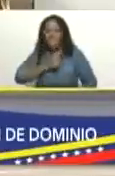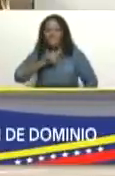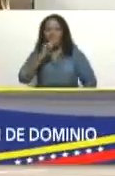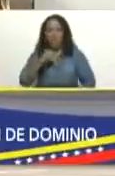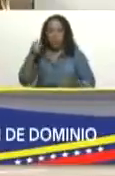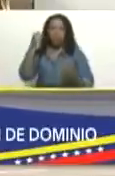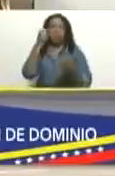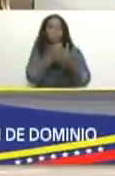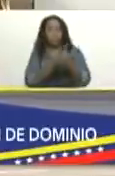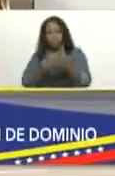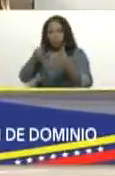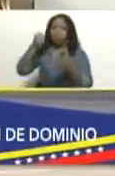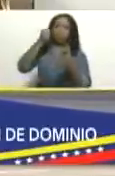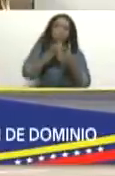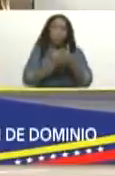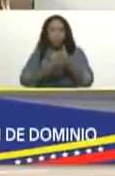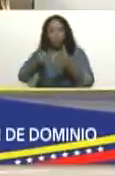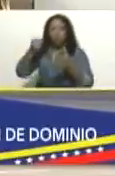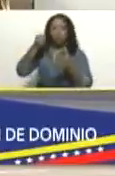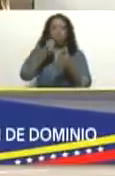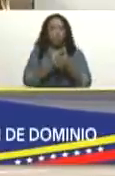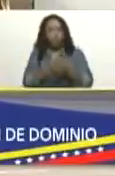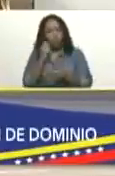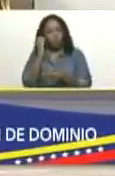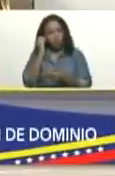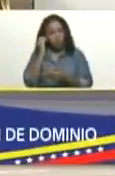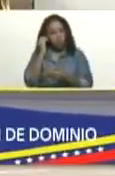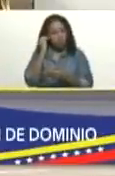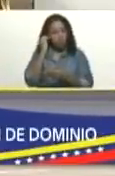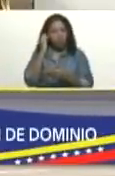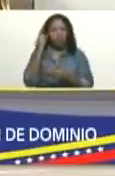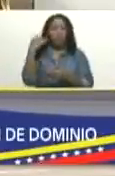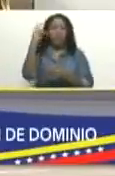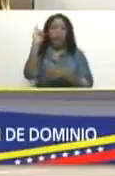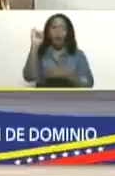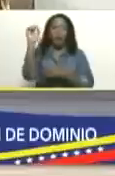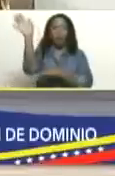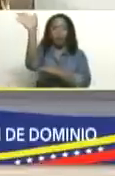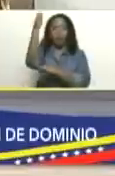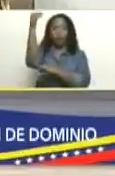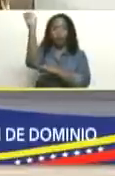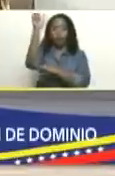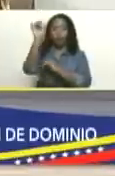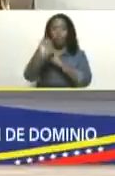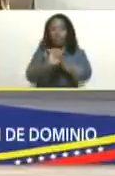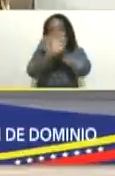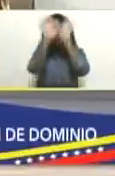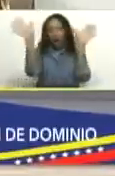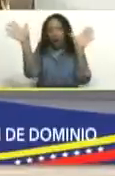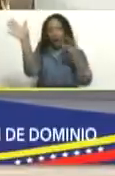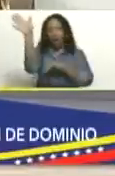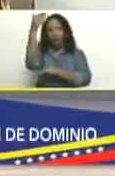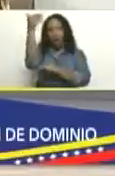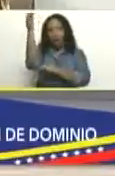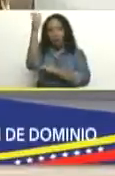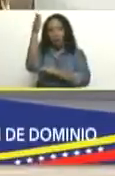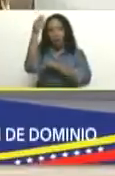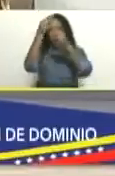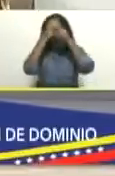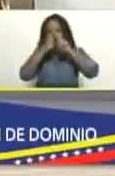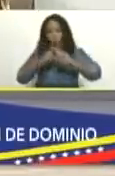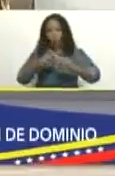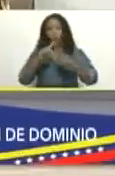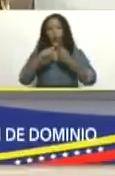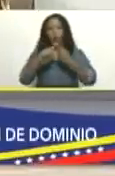batalla, que lucha, y que tiene una bandera muy clara, la bandera del honor, de la